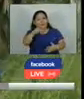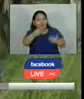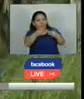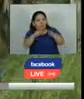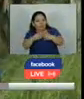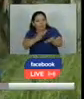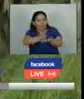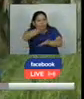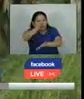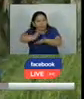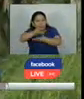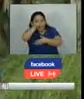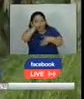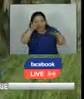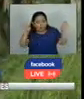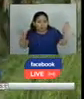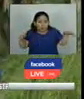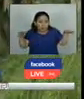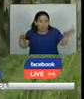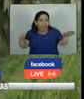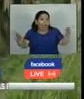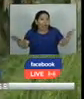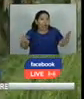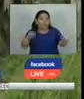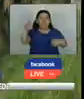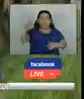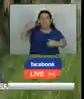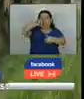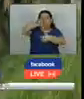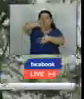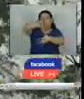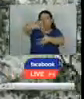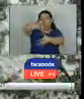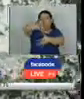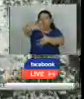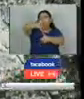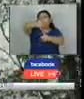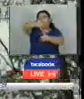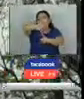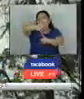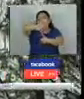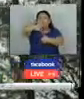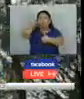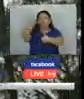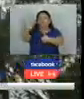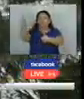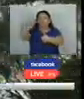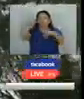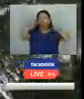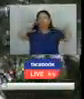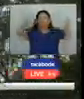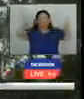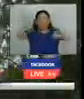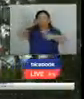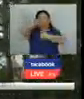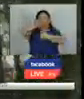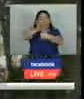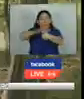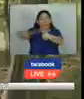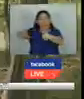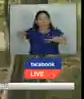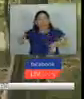especies de aves migratorias que en su trayecto a Norteamérica hacen una pausa en El Salvador por su variedad de bosques